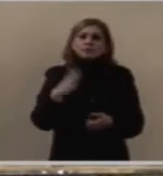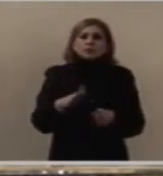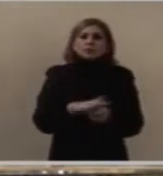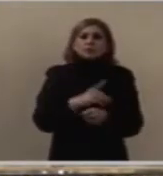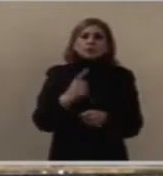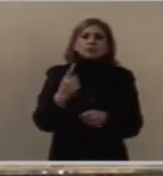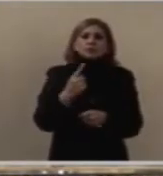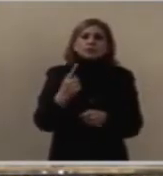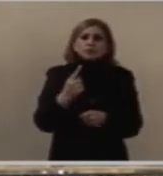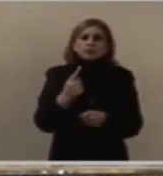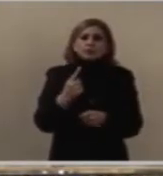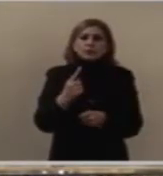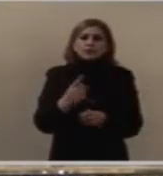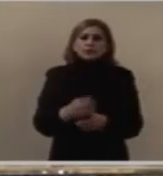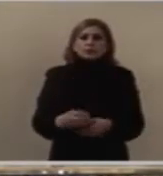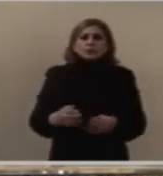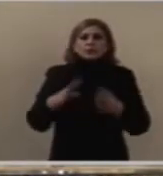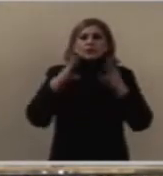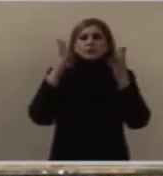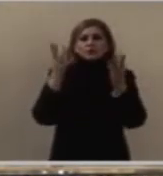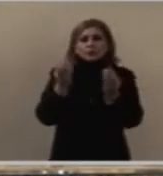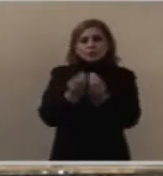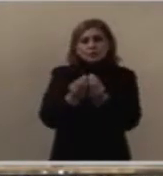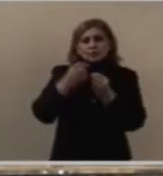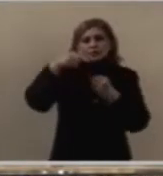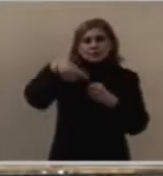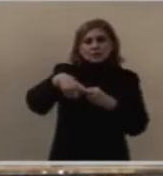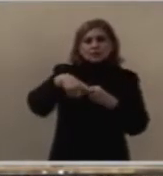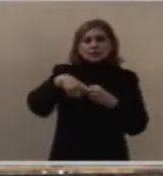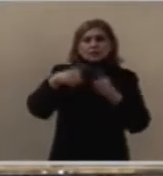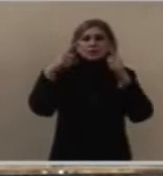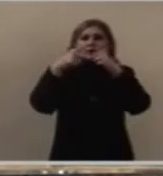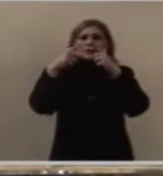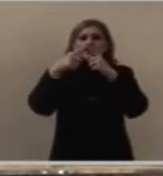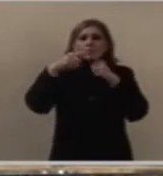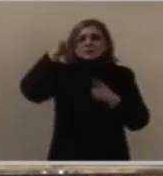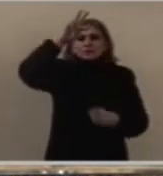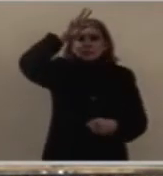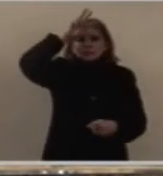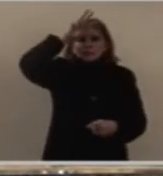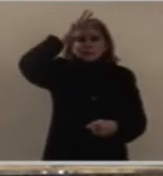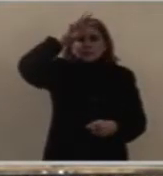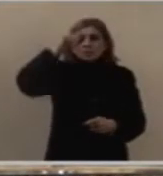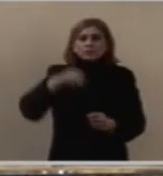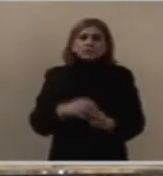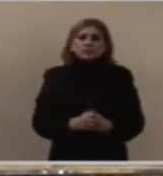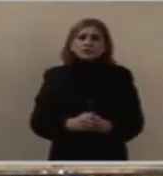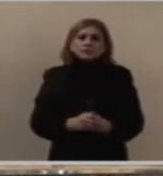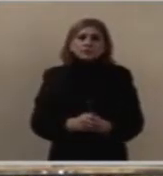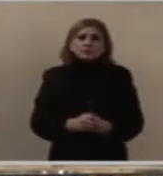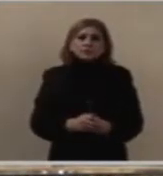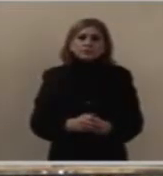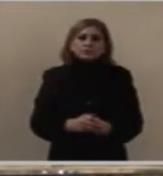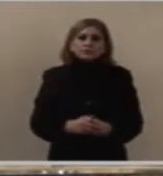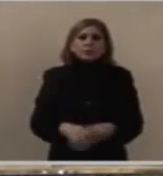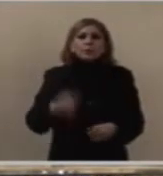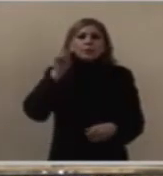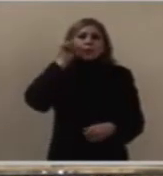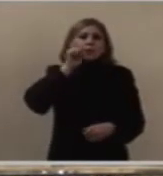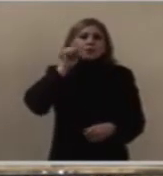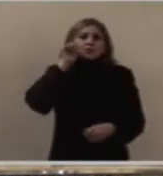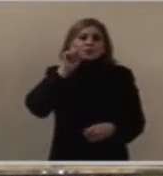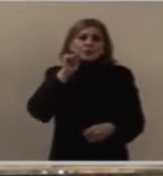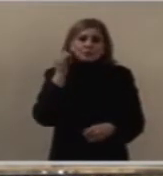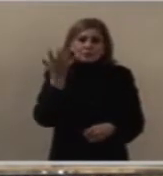ser parte de esta iglesia de Monterrey. Y desde luego, como siempre